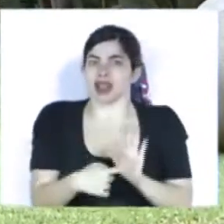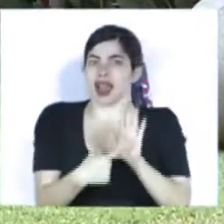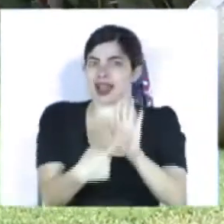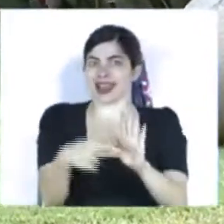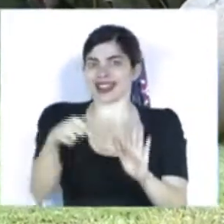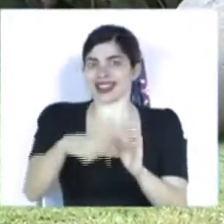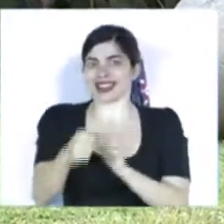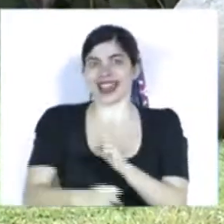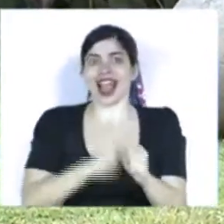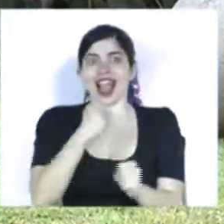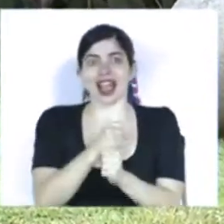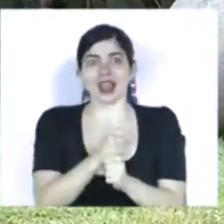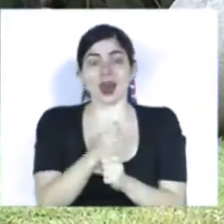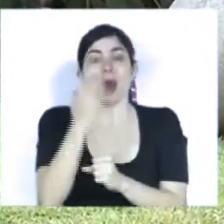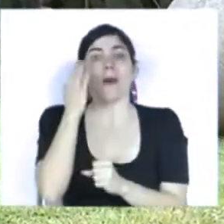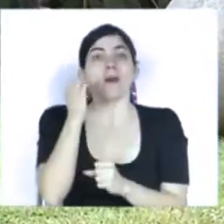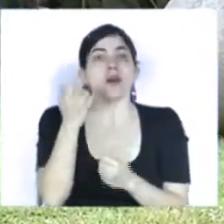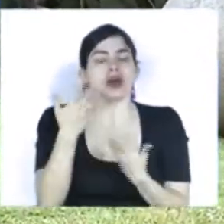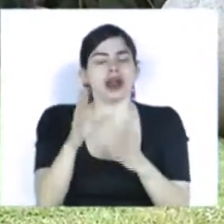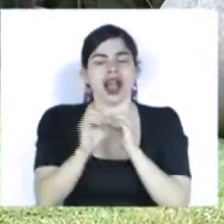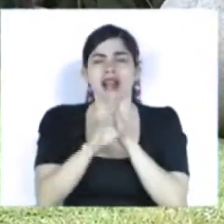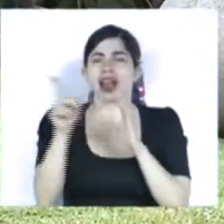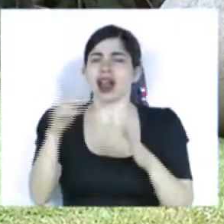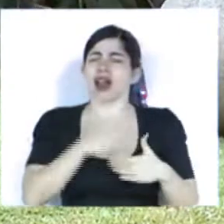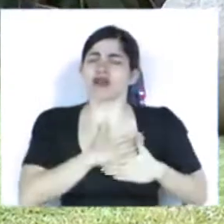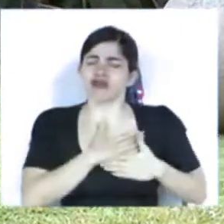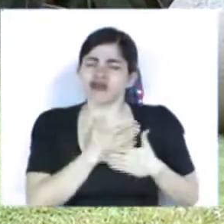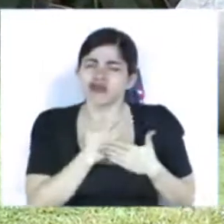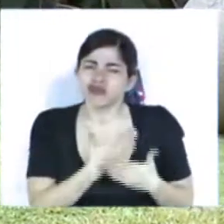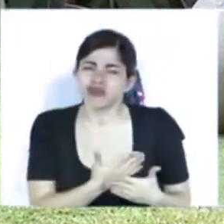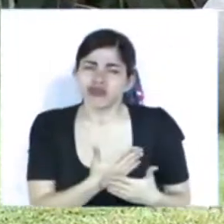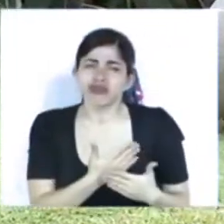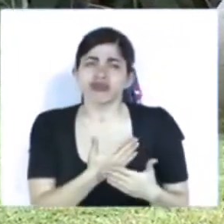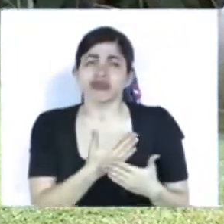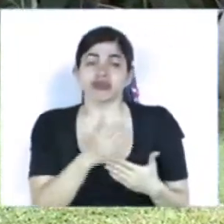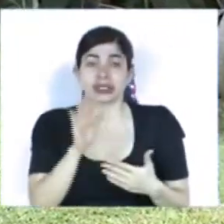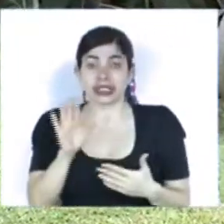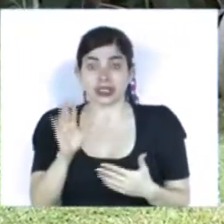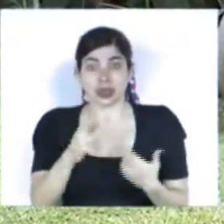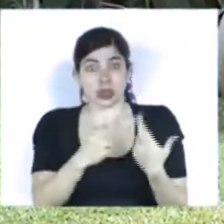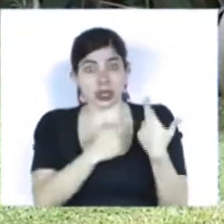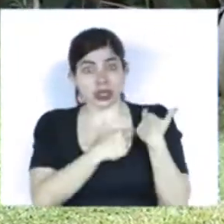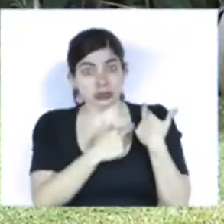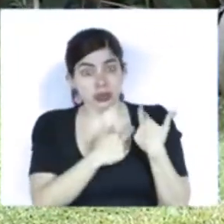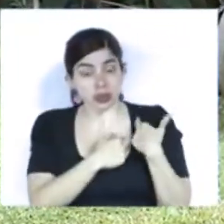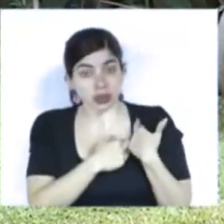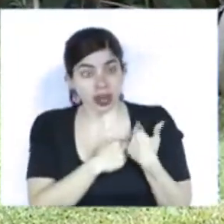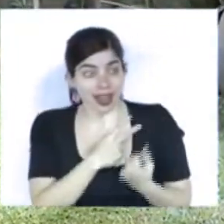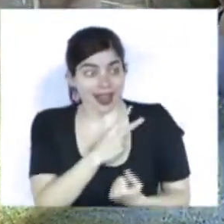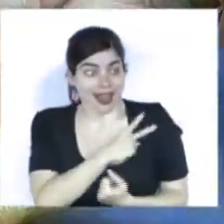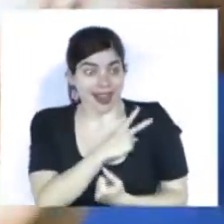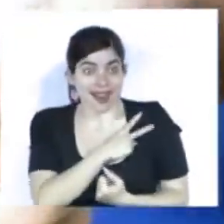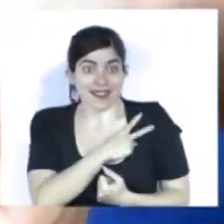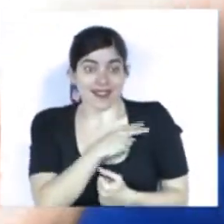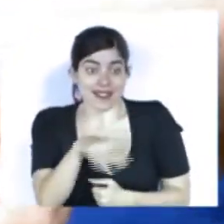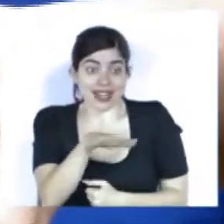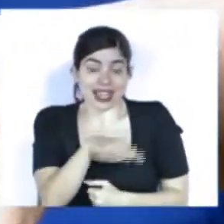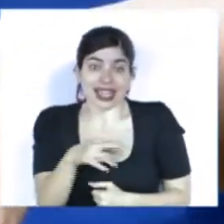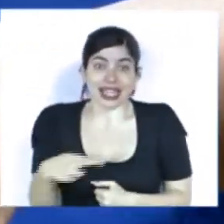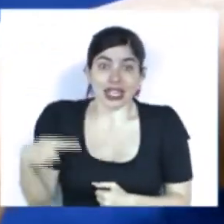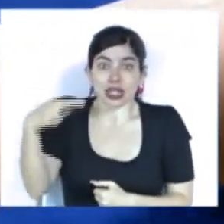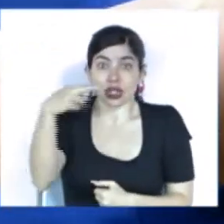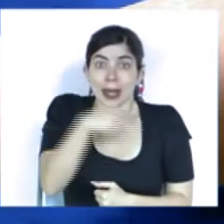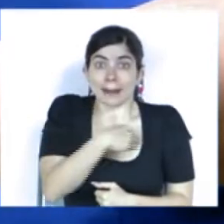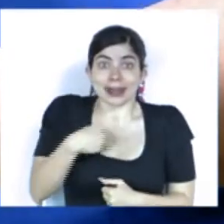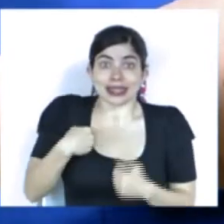el presente año con una probada entrega al enfrentar desde su responsabilidad en la jefatura de la unidad de rectoría del